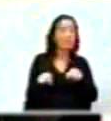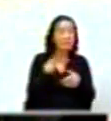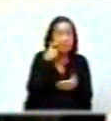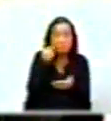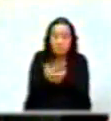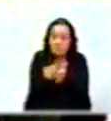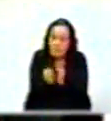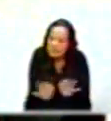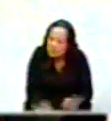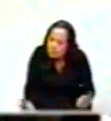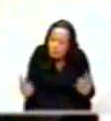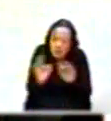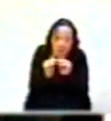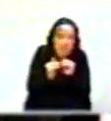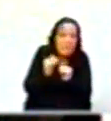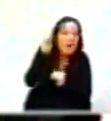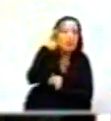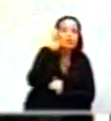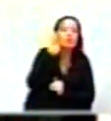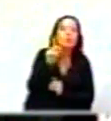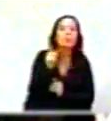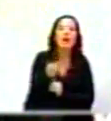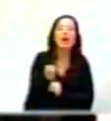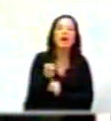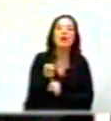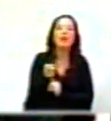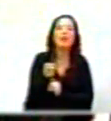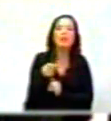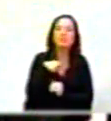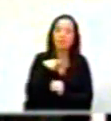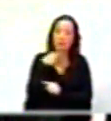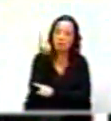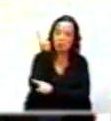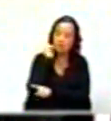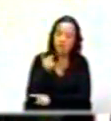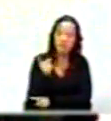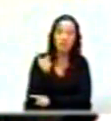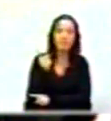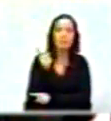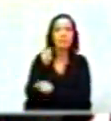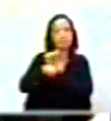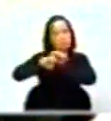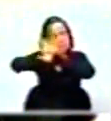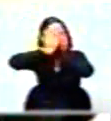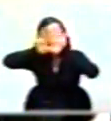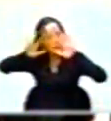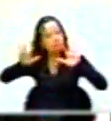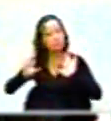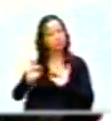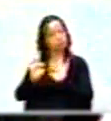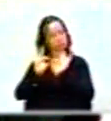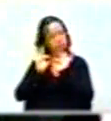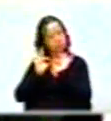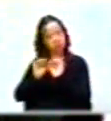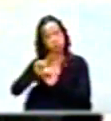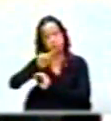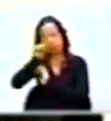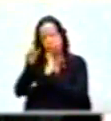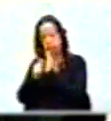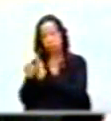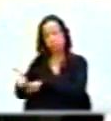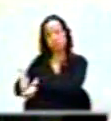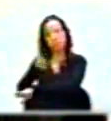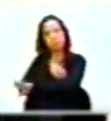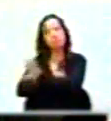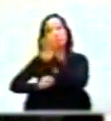esto corresponde es a la aplicación de una política claramente neoliberal y que está diseñada